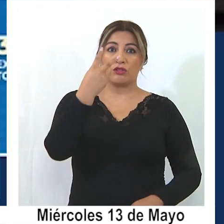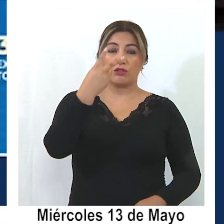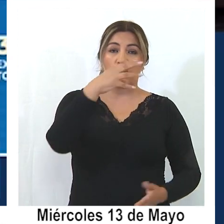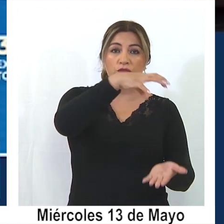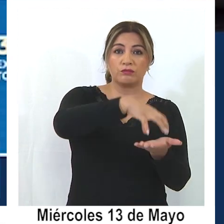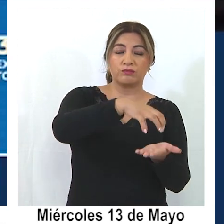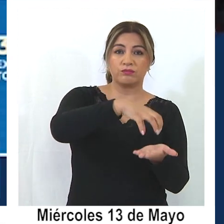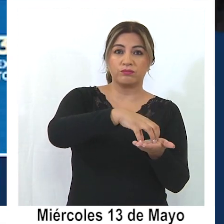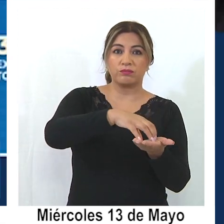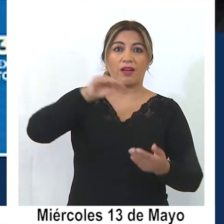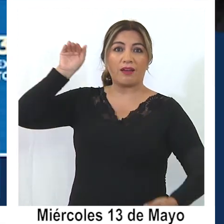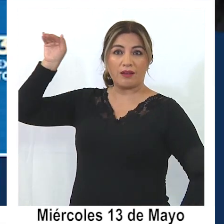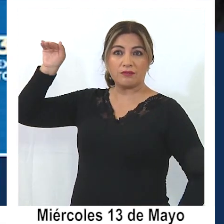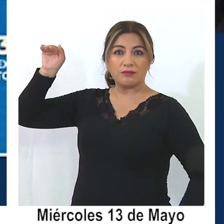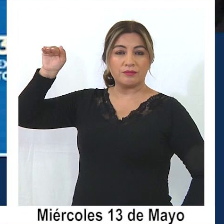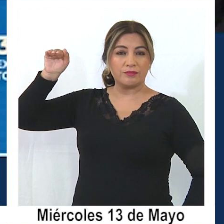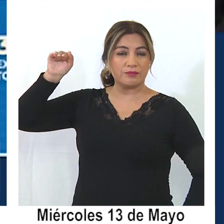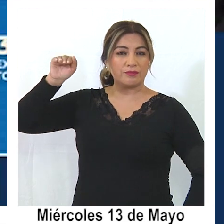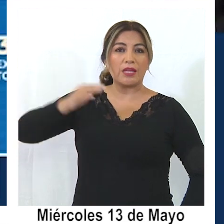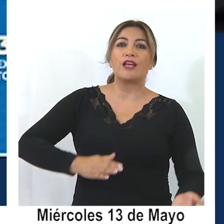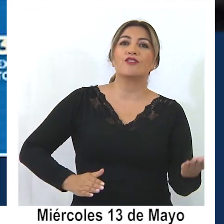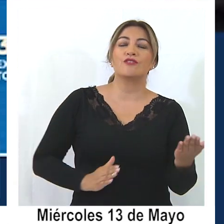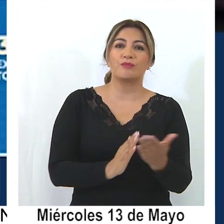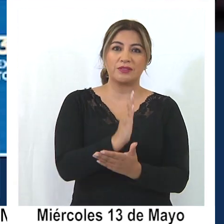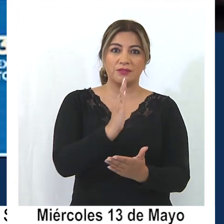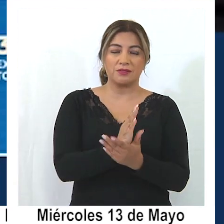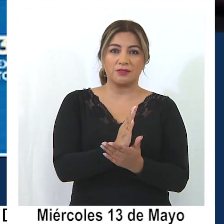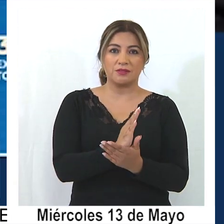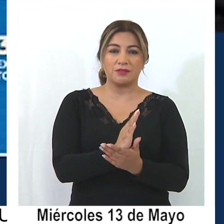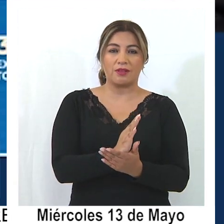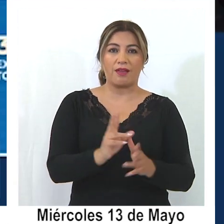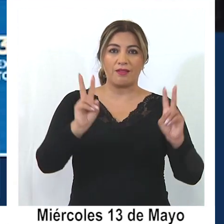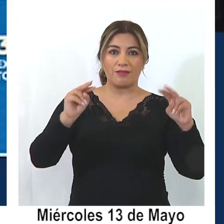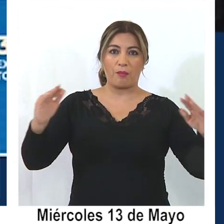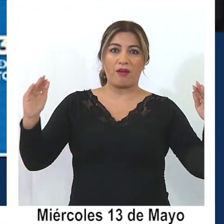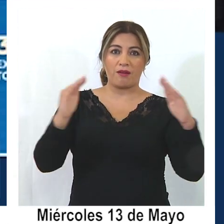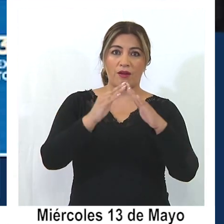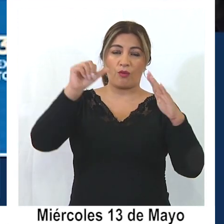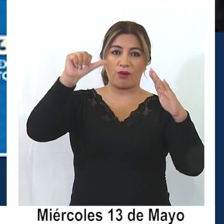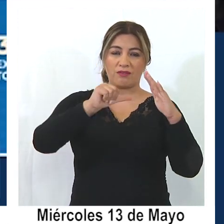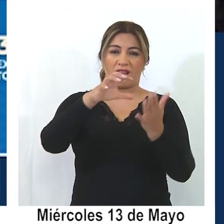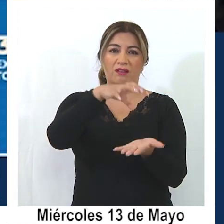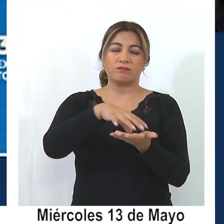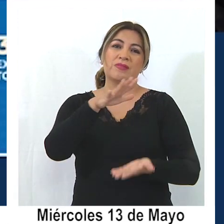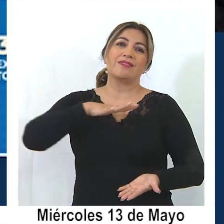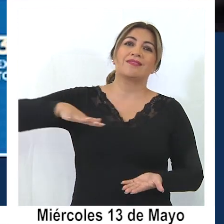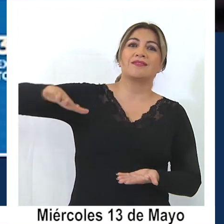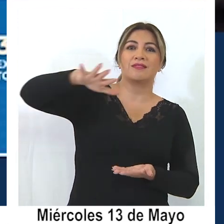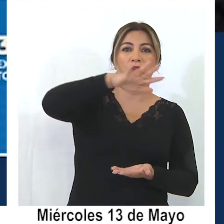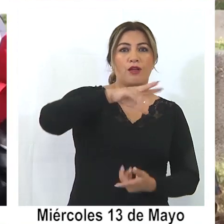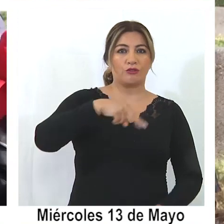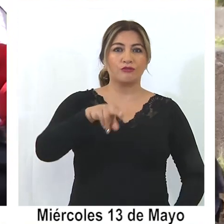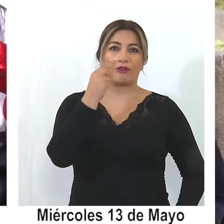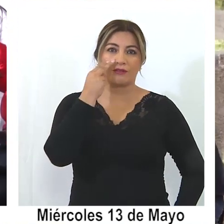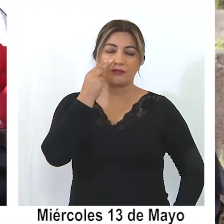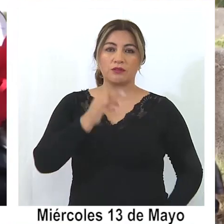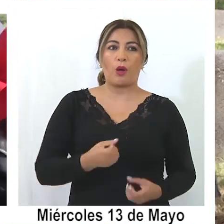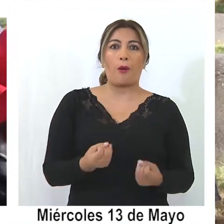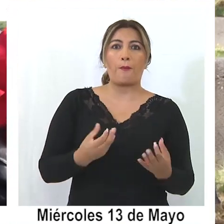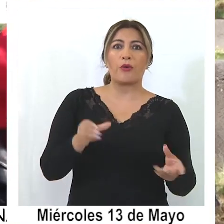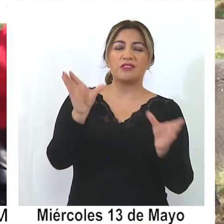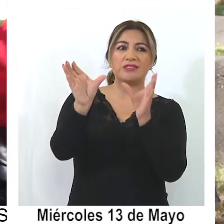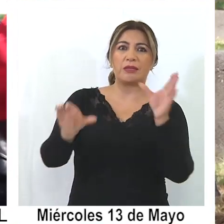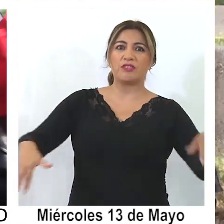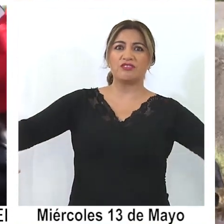comunas, Iquique y Alto Hospicio, entran en el régimen de cuarentena que conocemos. Miles de